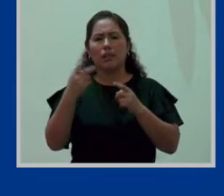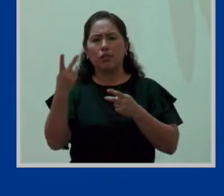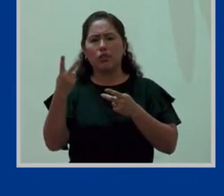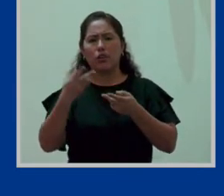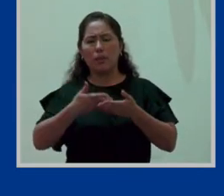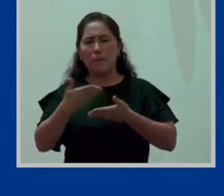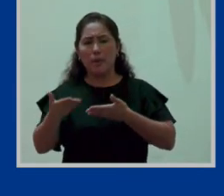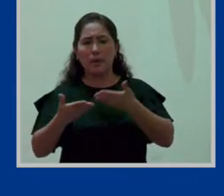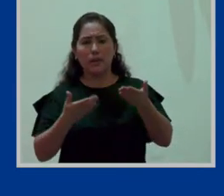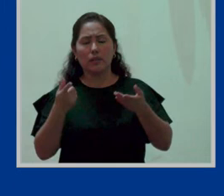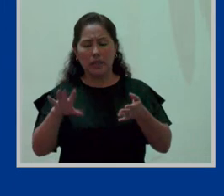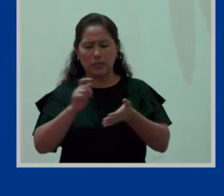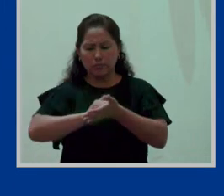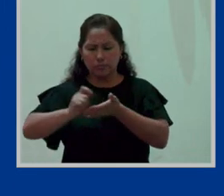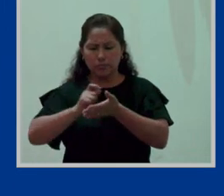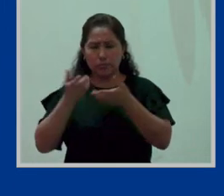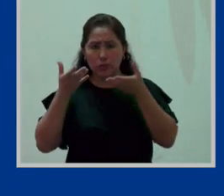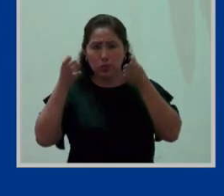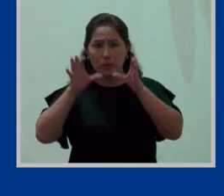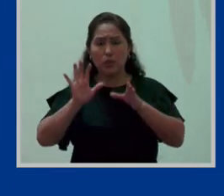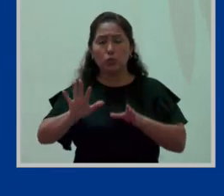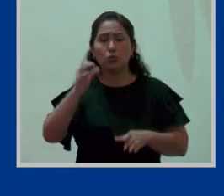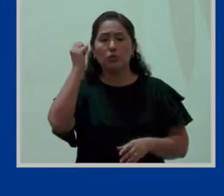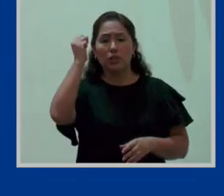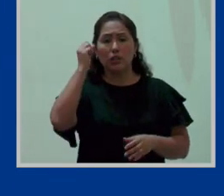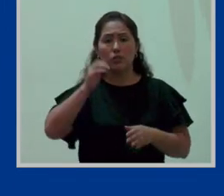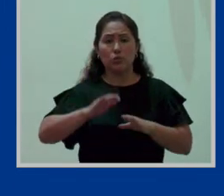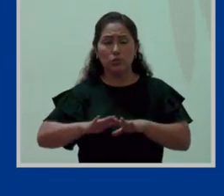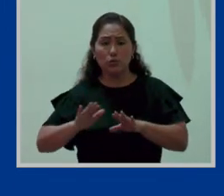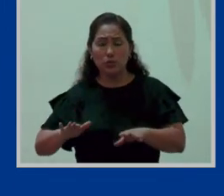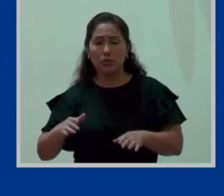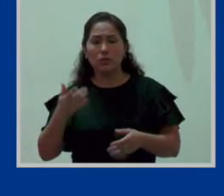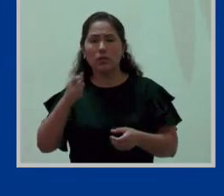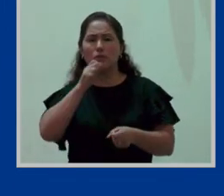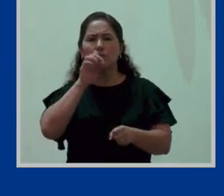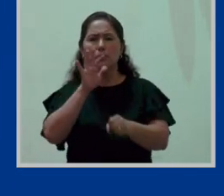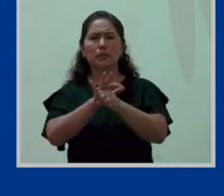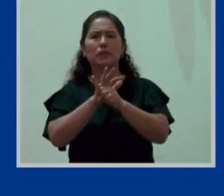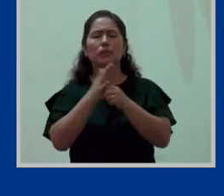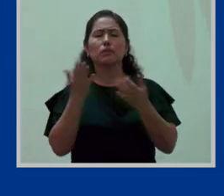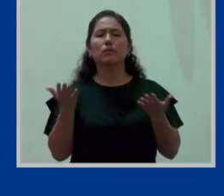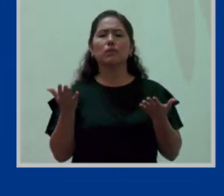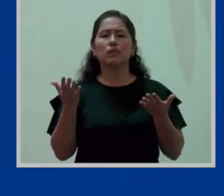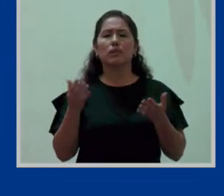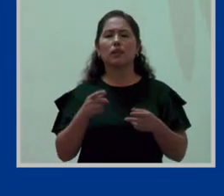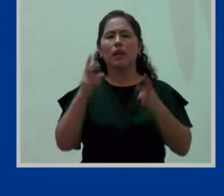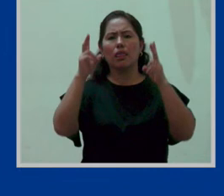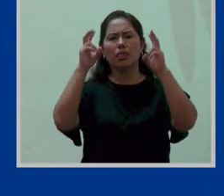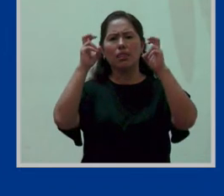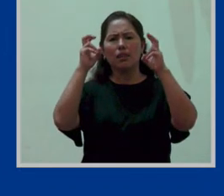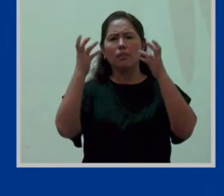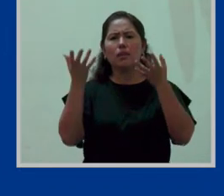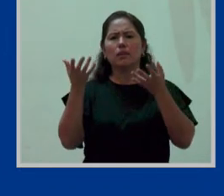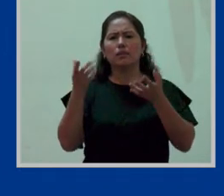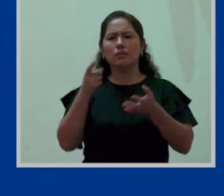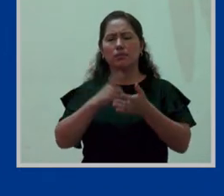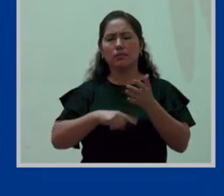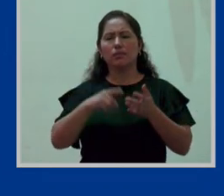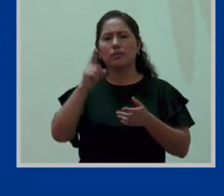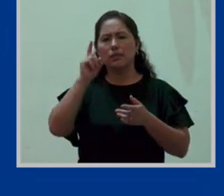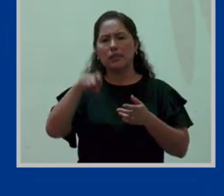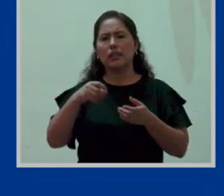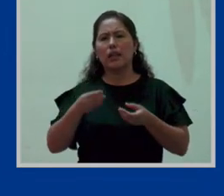suscrito el convenio sobre los derechos del niño se han comprometido, ¿no?, a, en el tema concreto, a